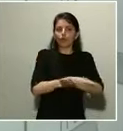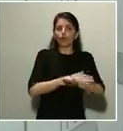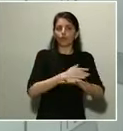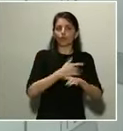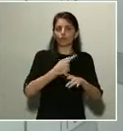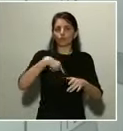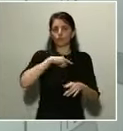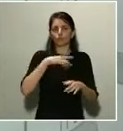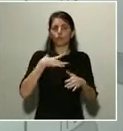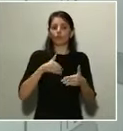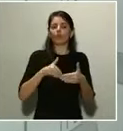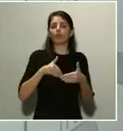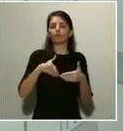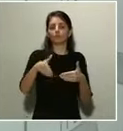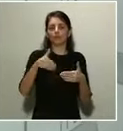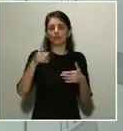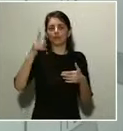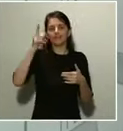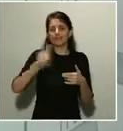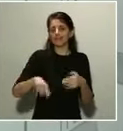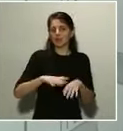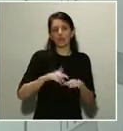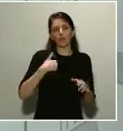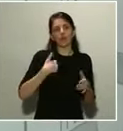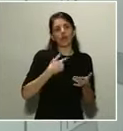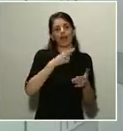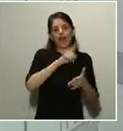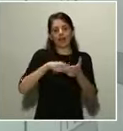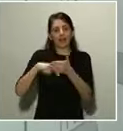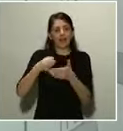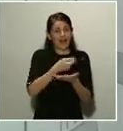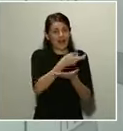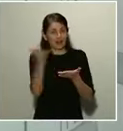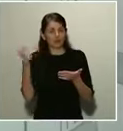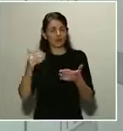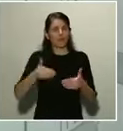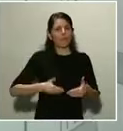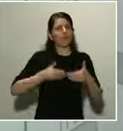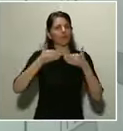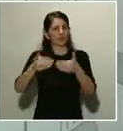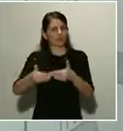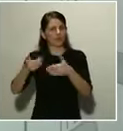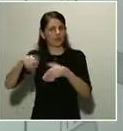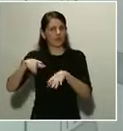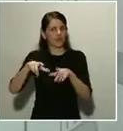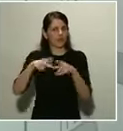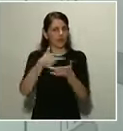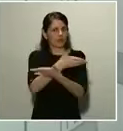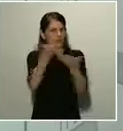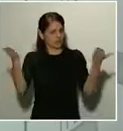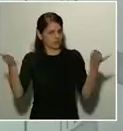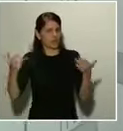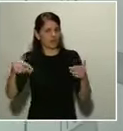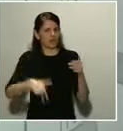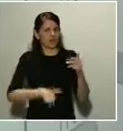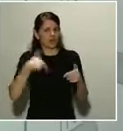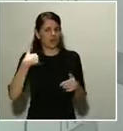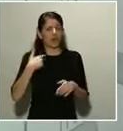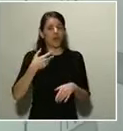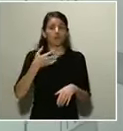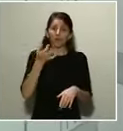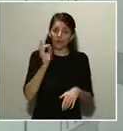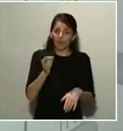ver con la moratoria del resto de alquileres para el conjunto de la ciudadanía. Pero me parece que aquellos que dan un paso adelante,